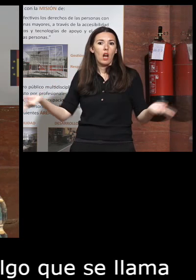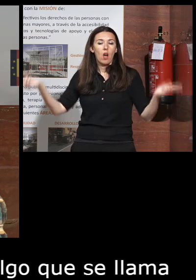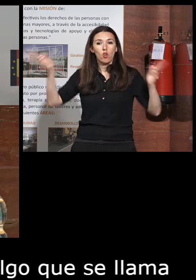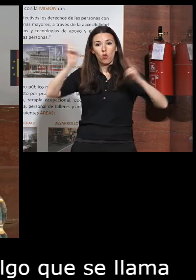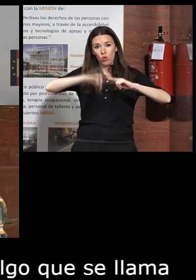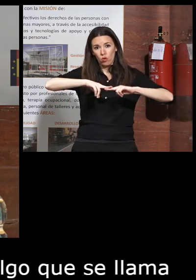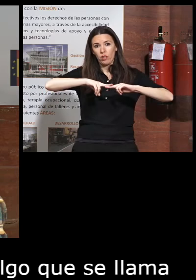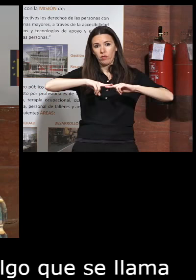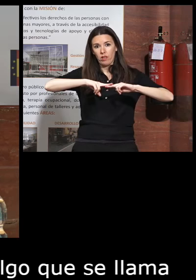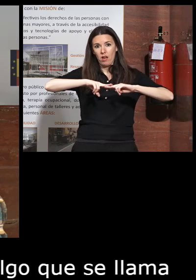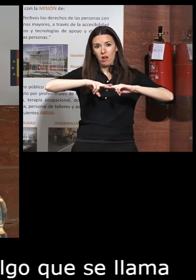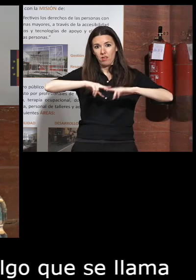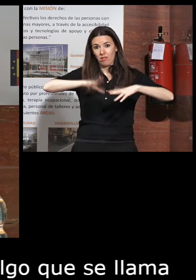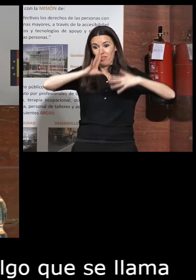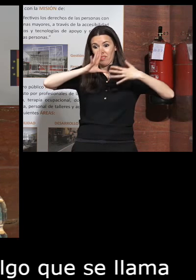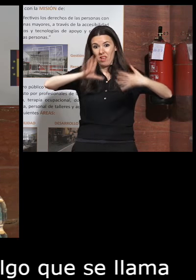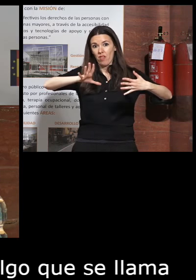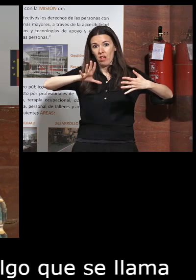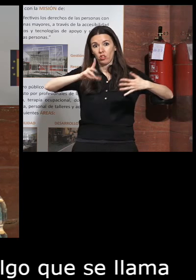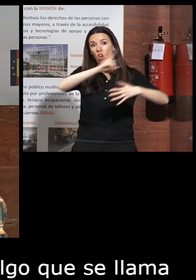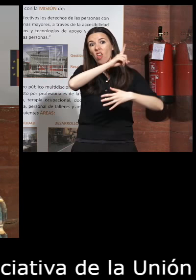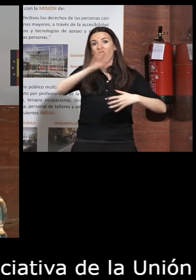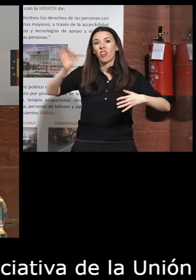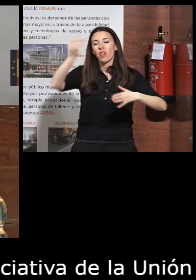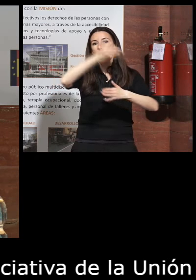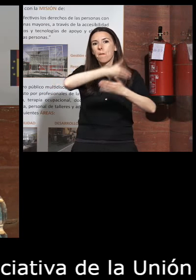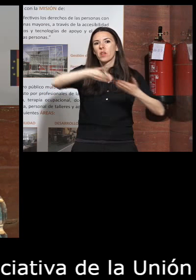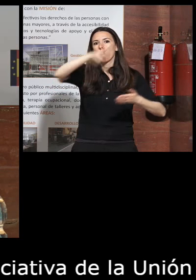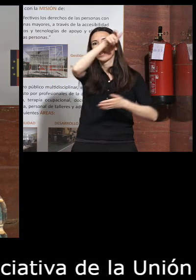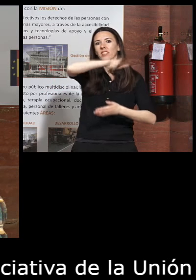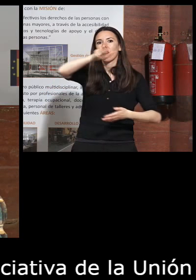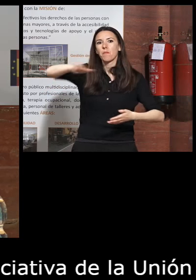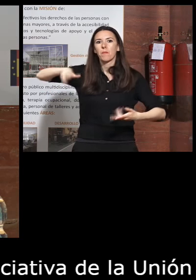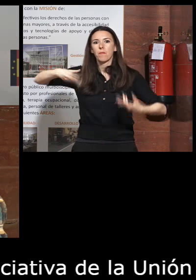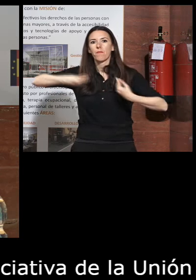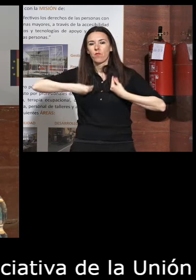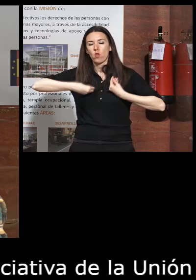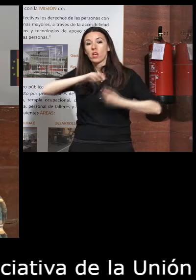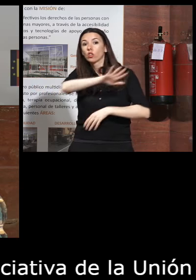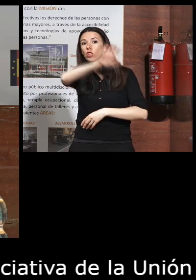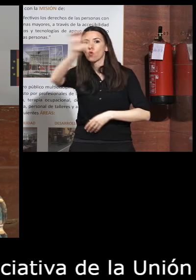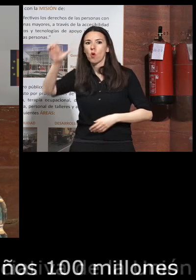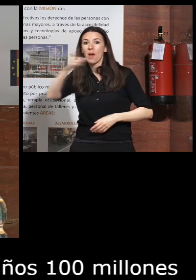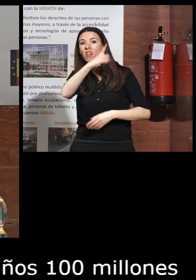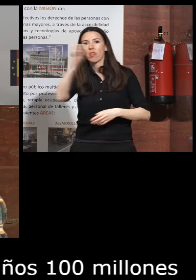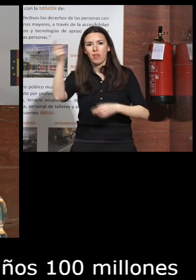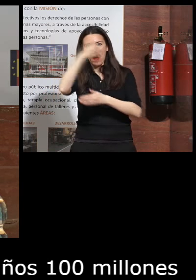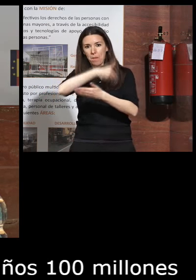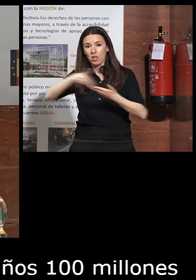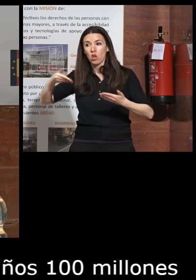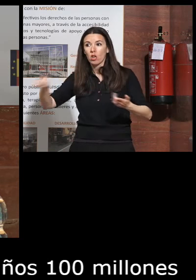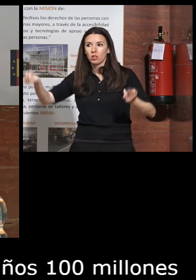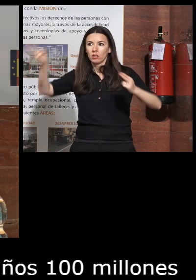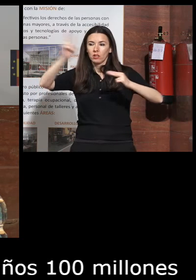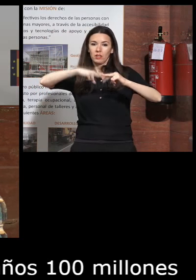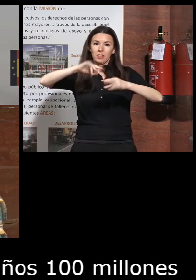dentro de 10 años 100 millones de ciudadanos europeos para conectar los